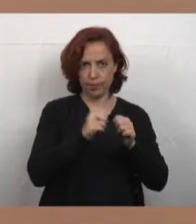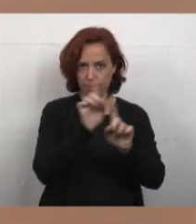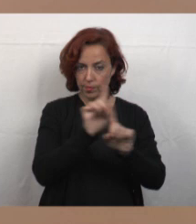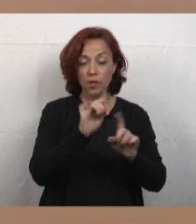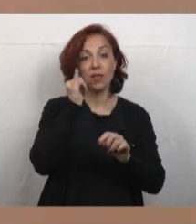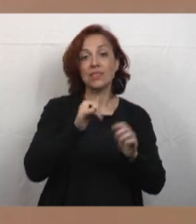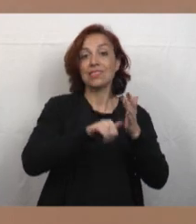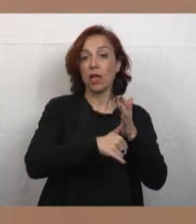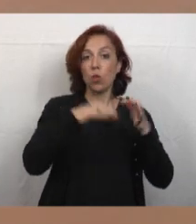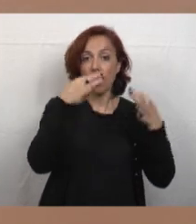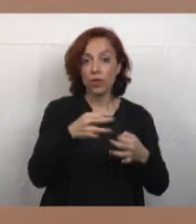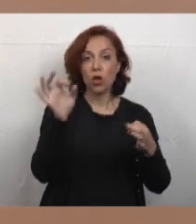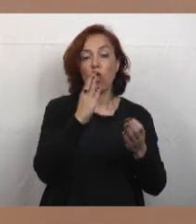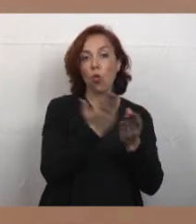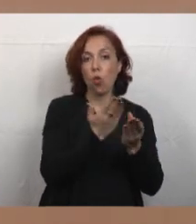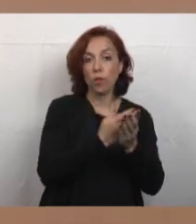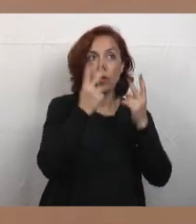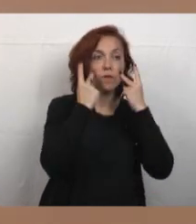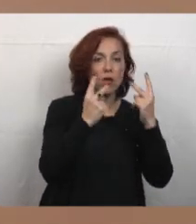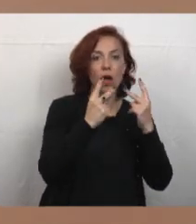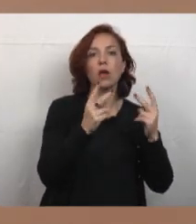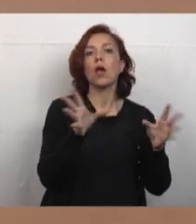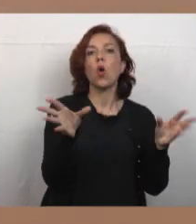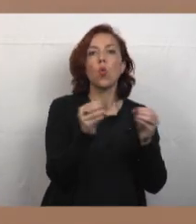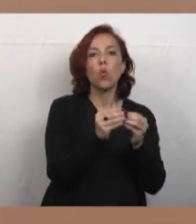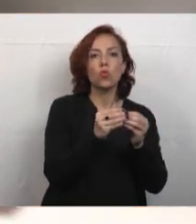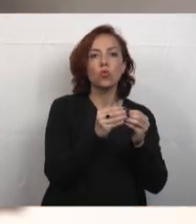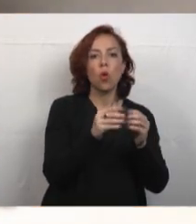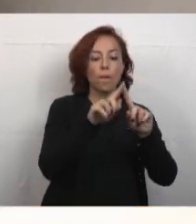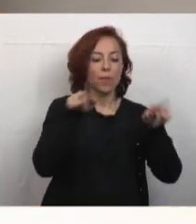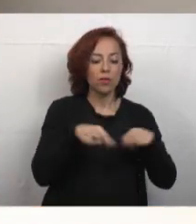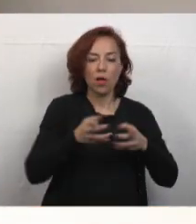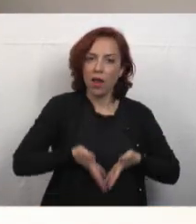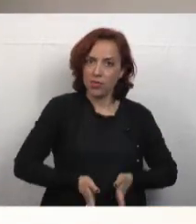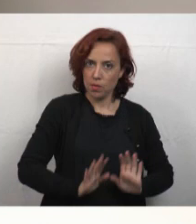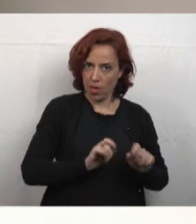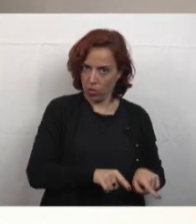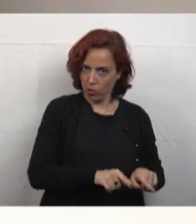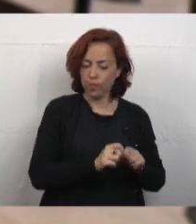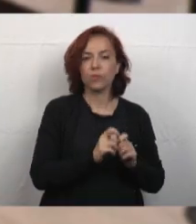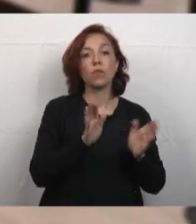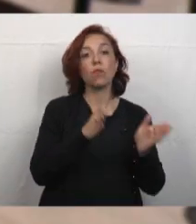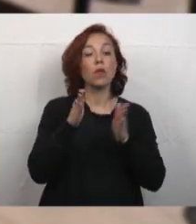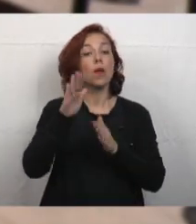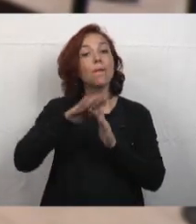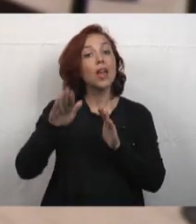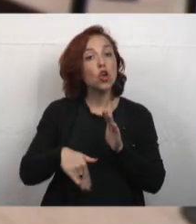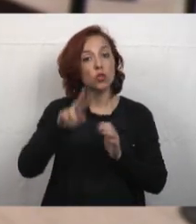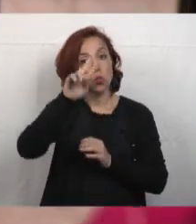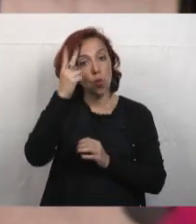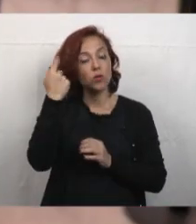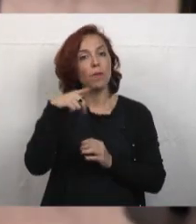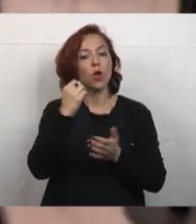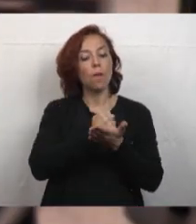buen estado y si es cédula de identidad el documento de viaje, además deberán acompañarlo de la partida de nacimiento vigente. En el caso de menores